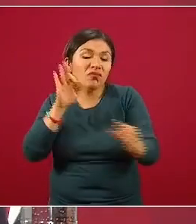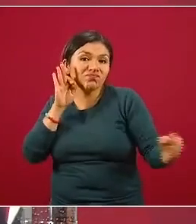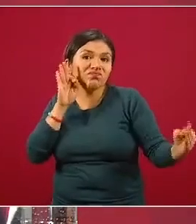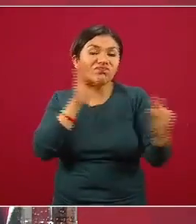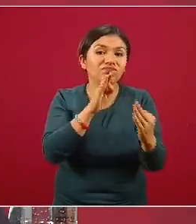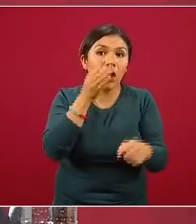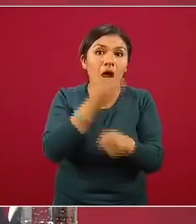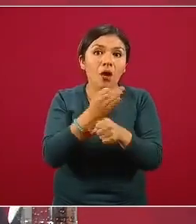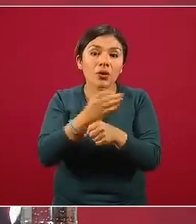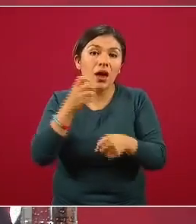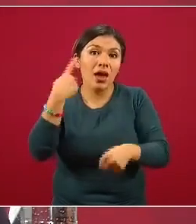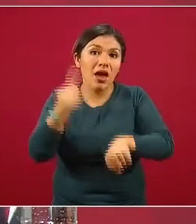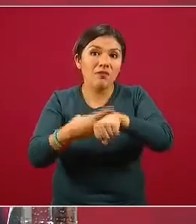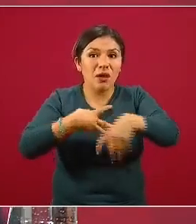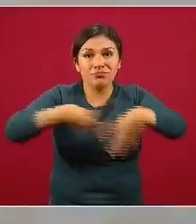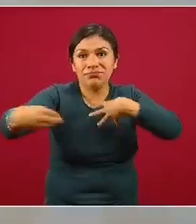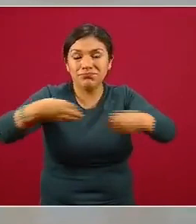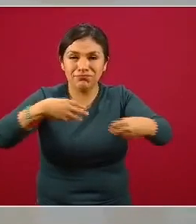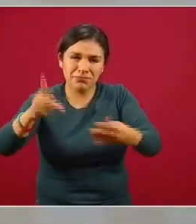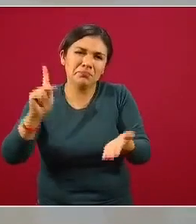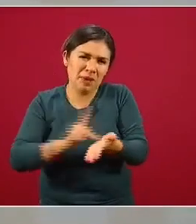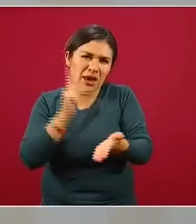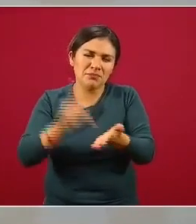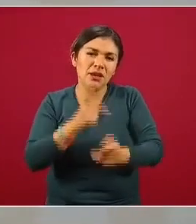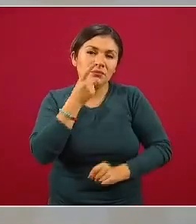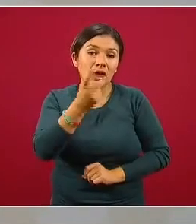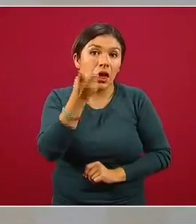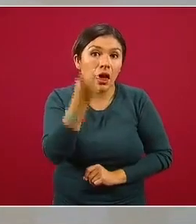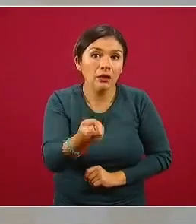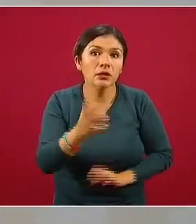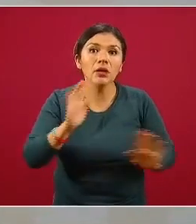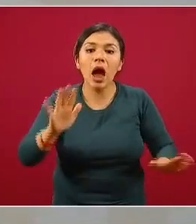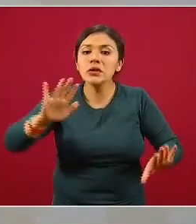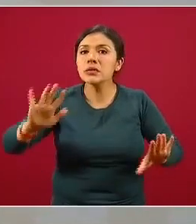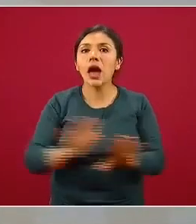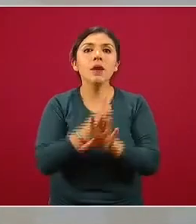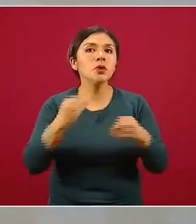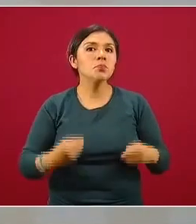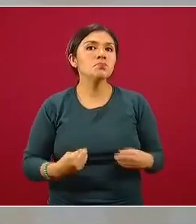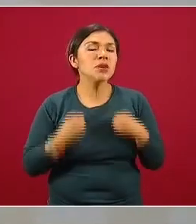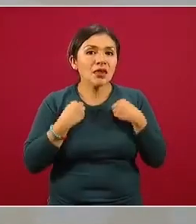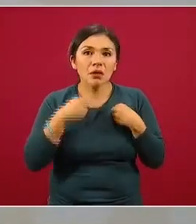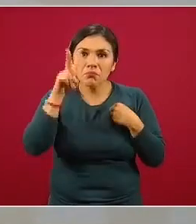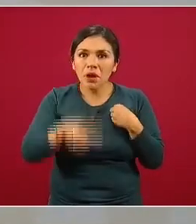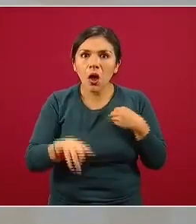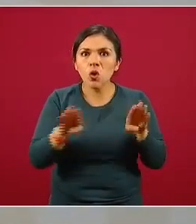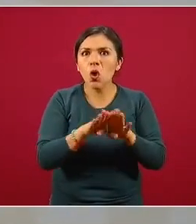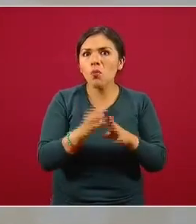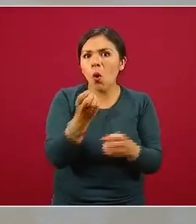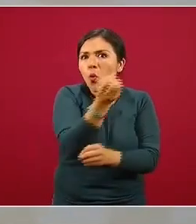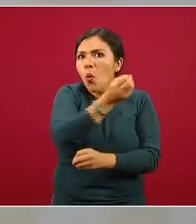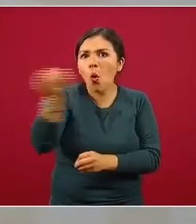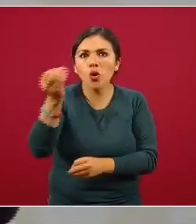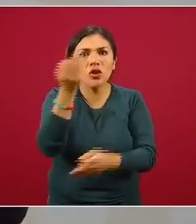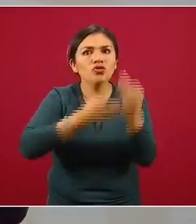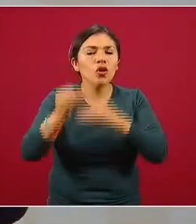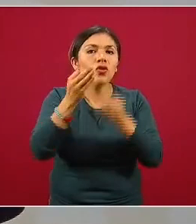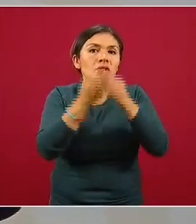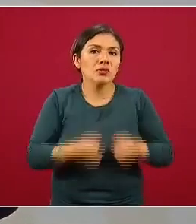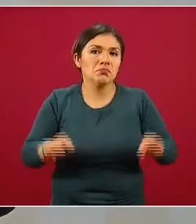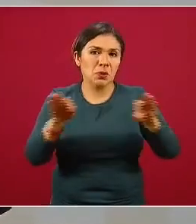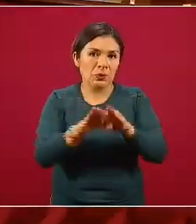gran epidemia, que no necesito repetirlo, ha sido algo que ha cambiado la vida y el ordenamiento de las prioridades de todos.